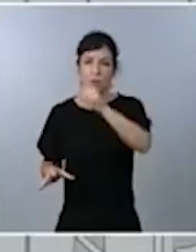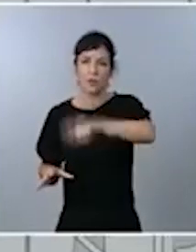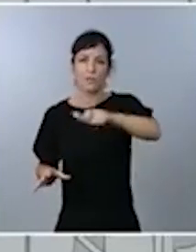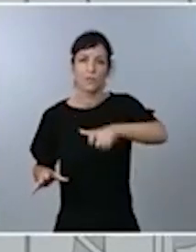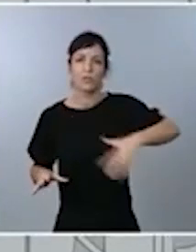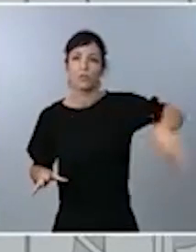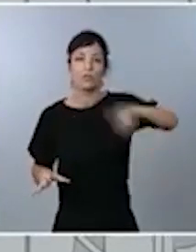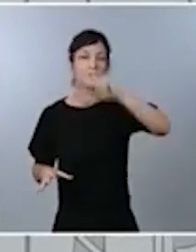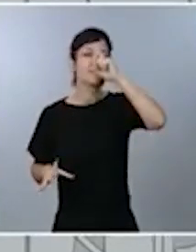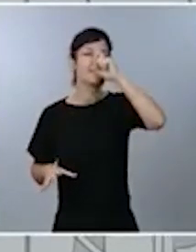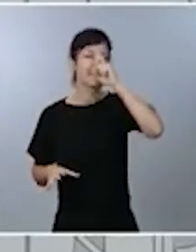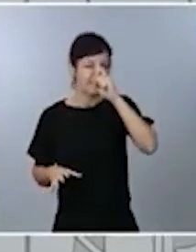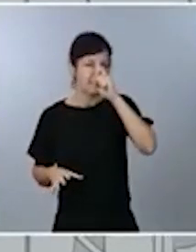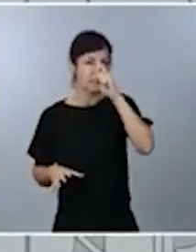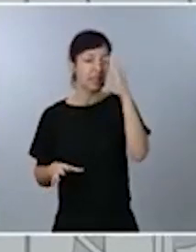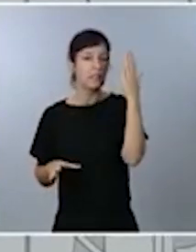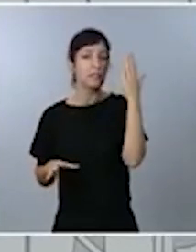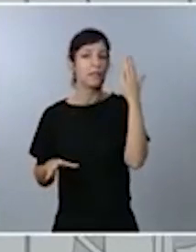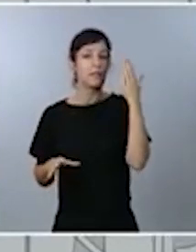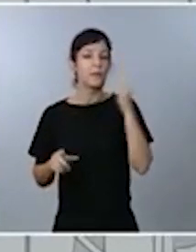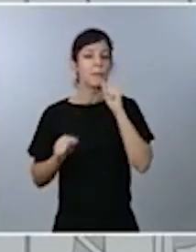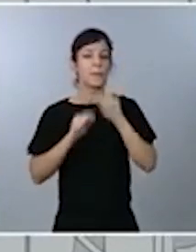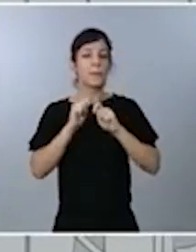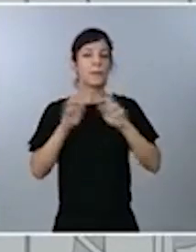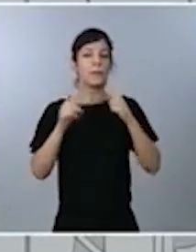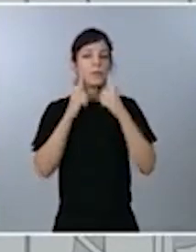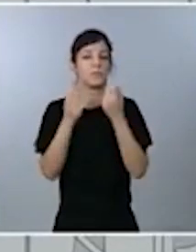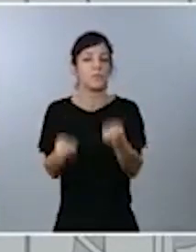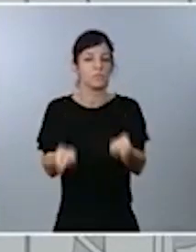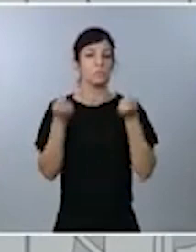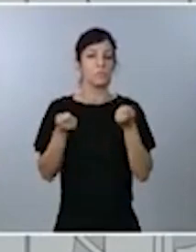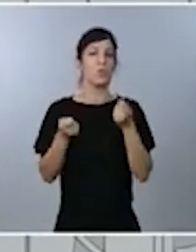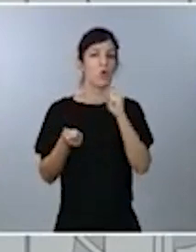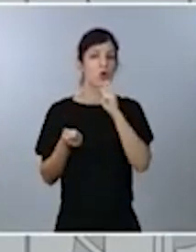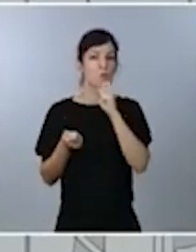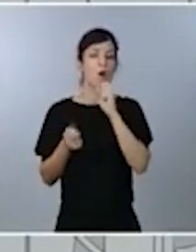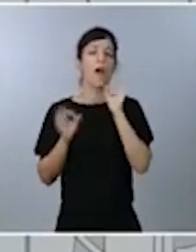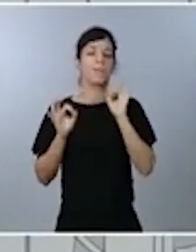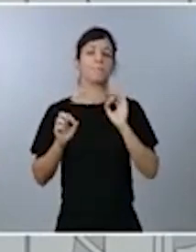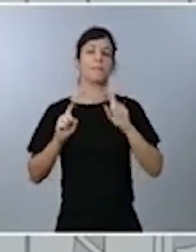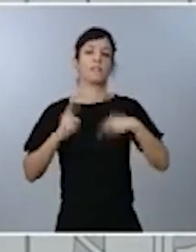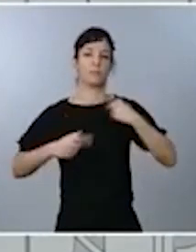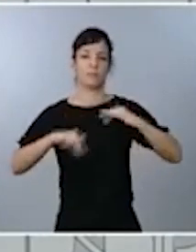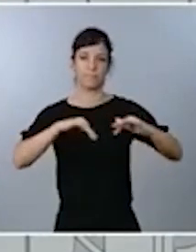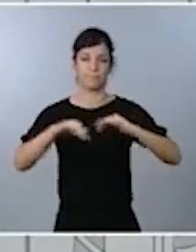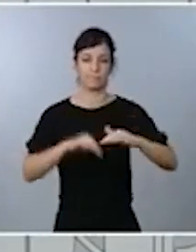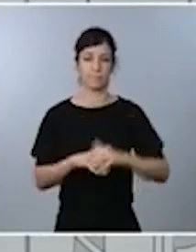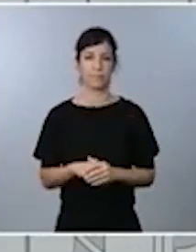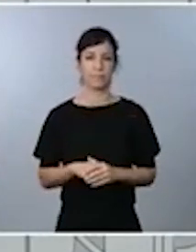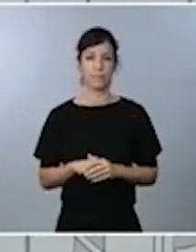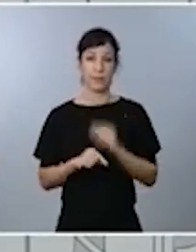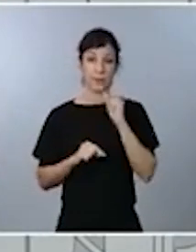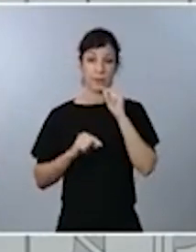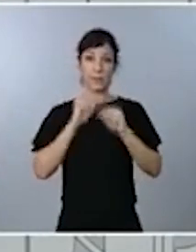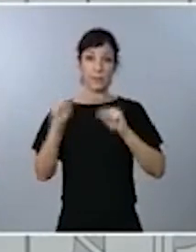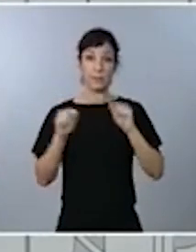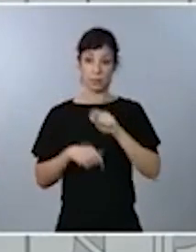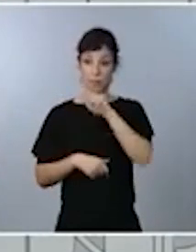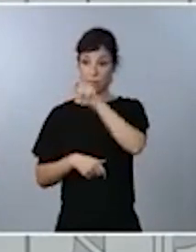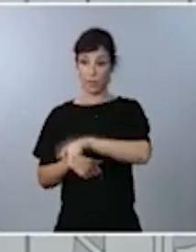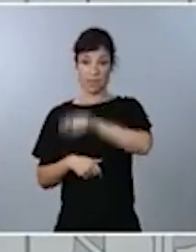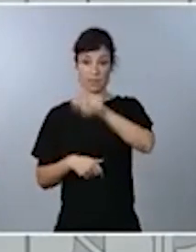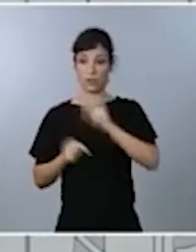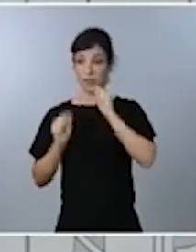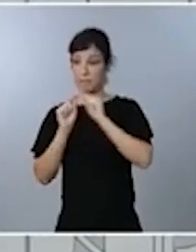cómo frenar al virus y actuar en consecuencia. El virus se transmite entre personas, no viaja